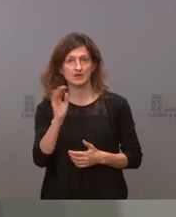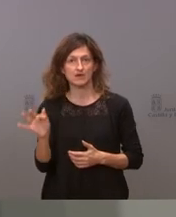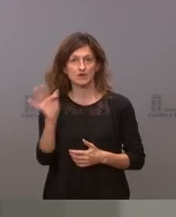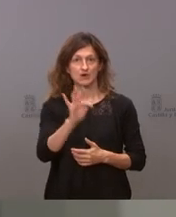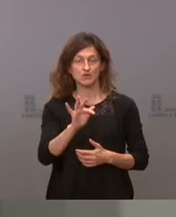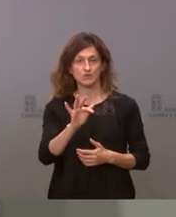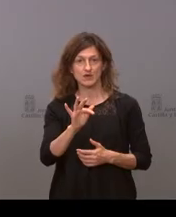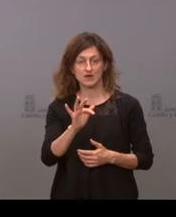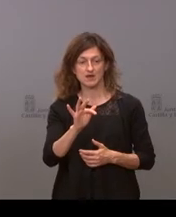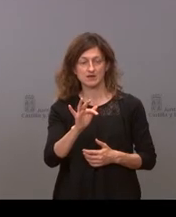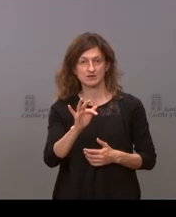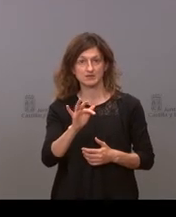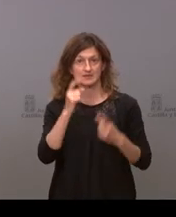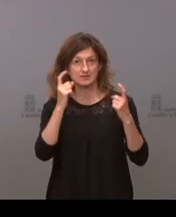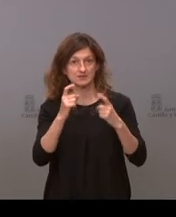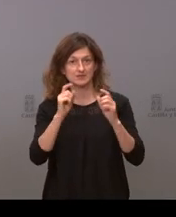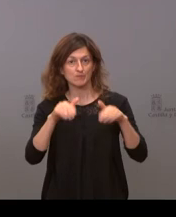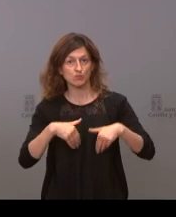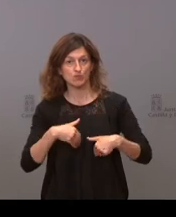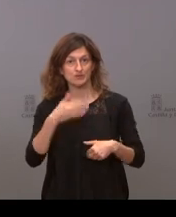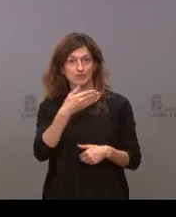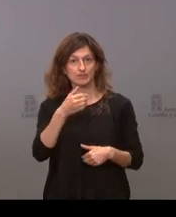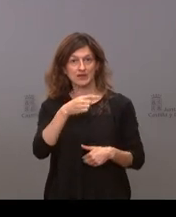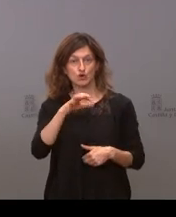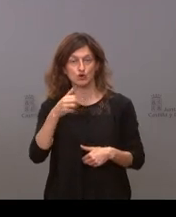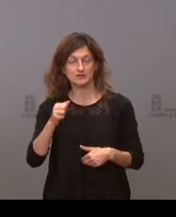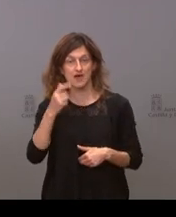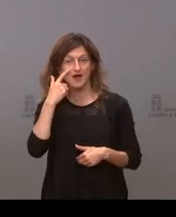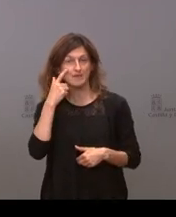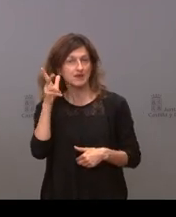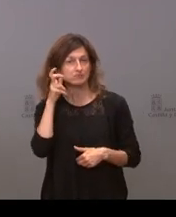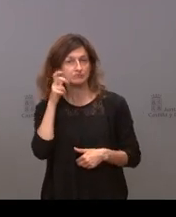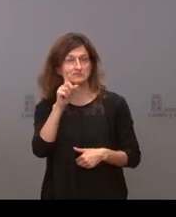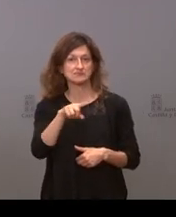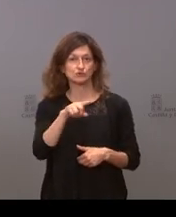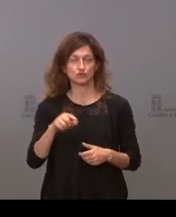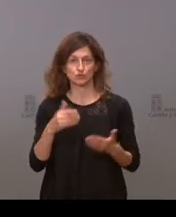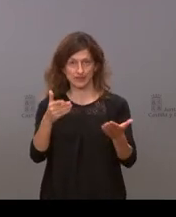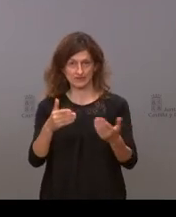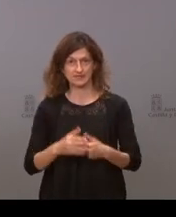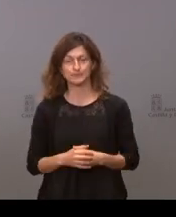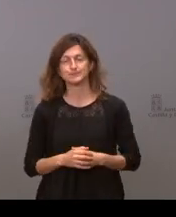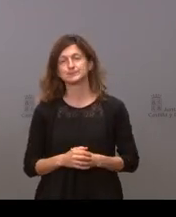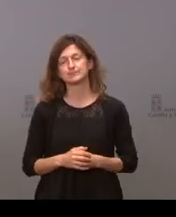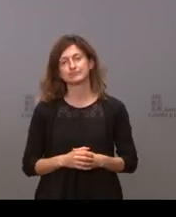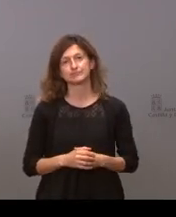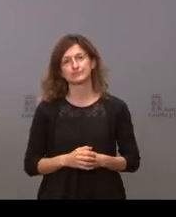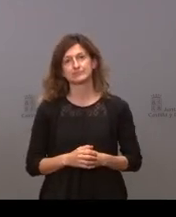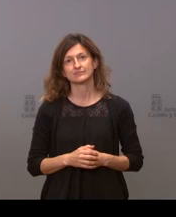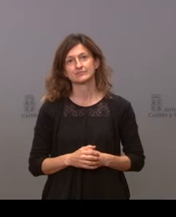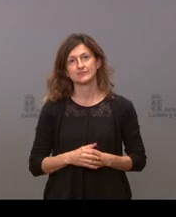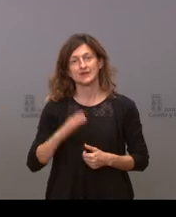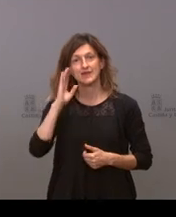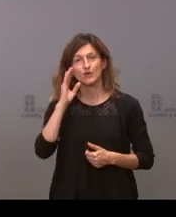intentamos recuperar esa comunicación con Begoña Rincón a ver si ahora es posible adelante Begoña Hola